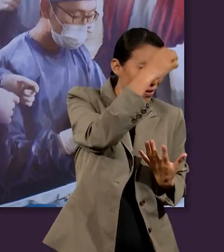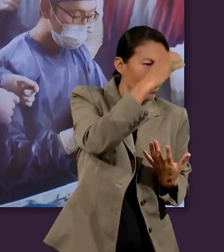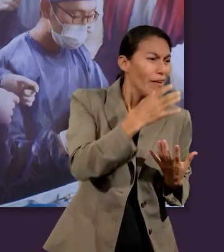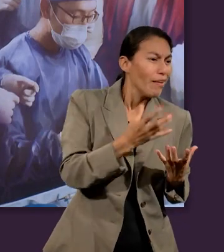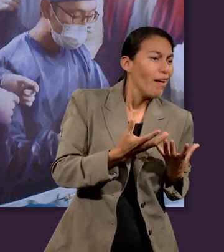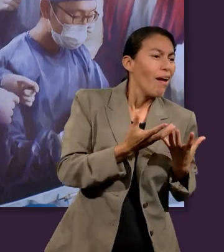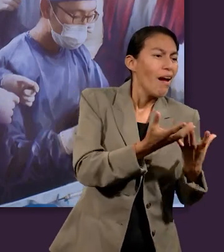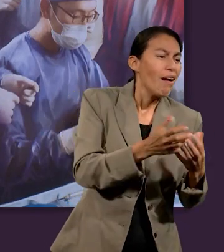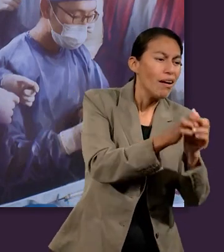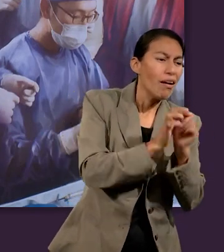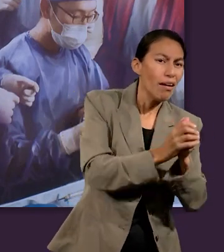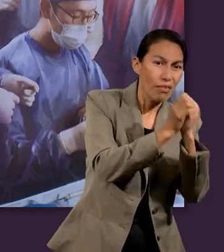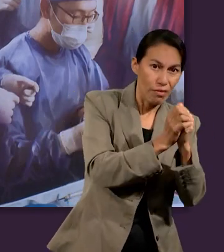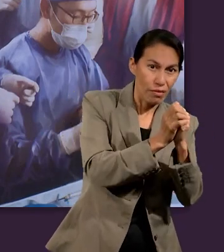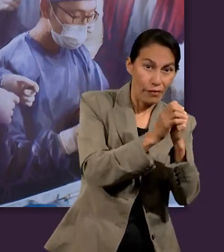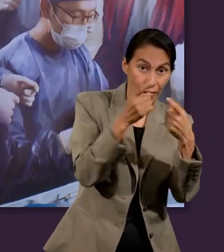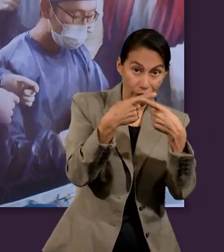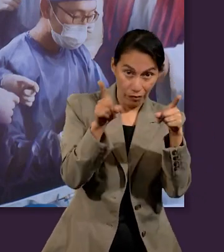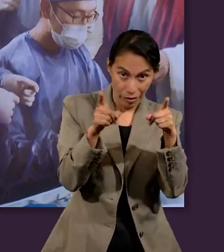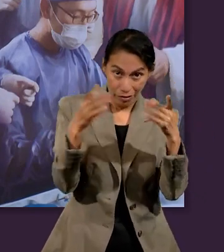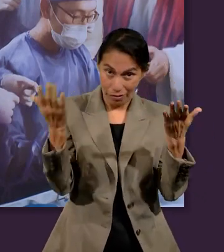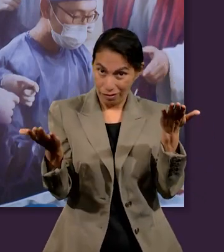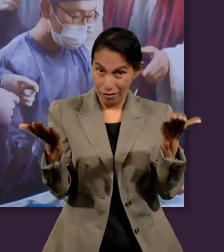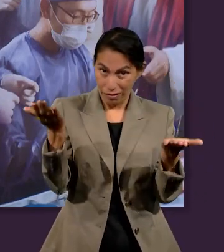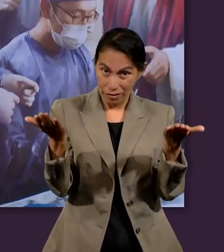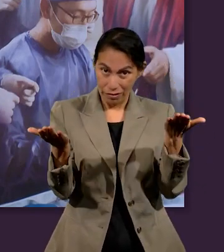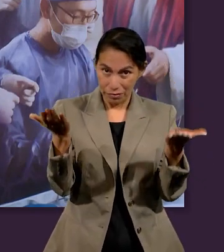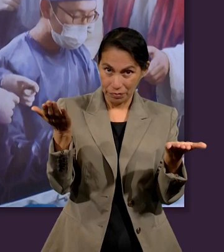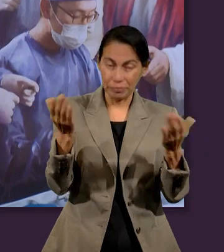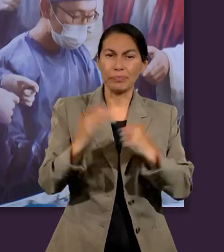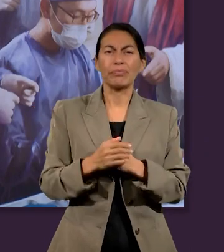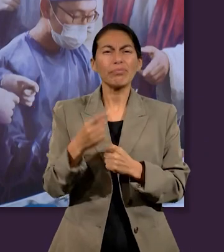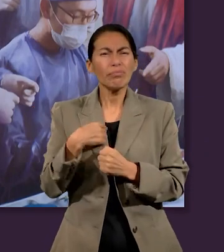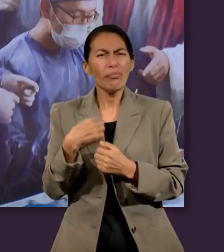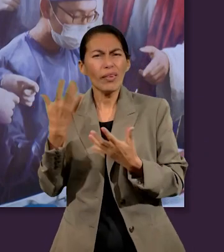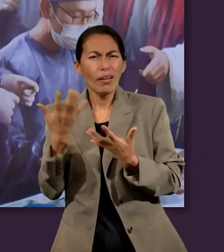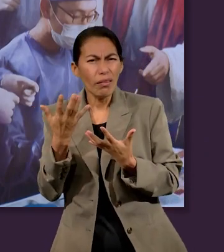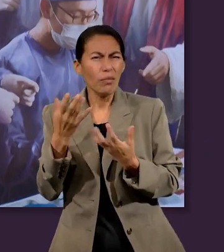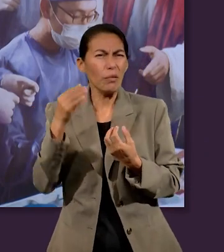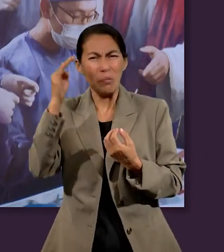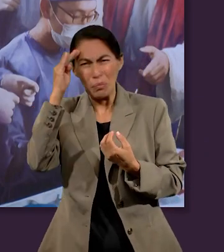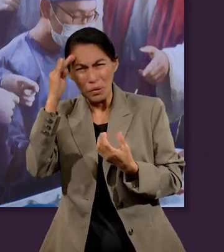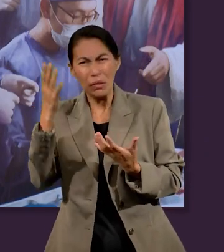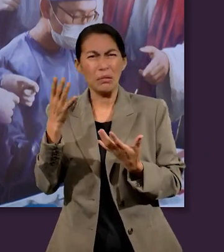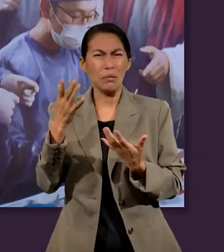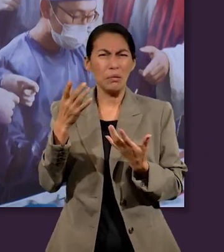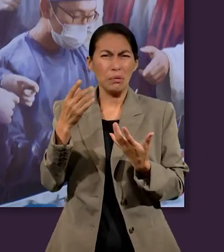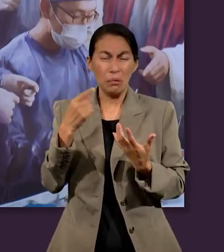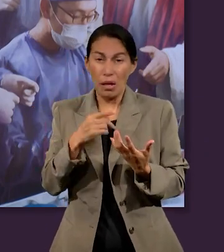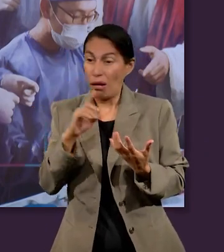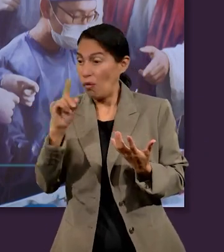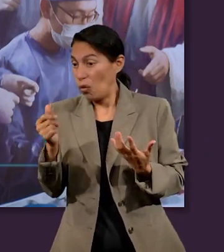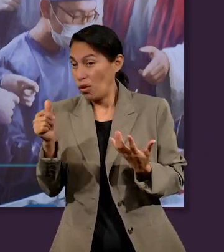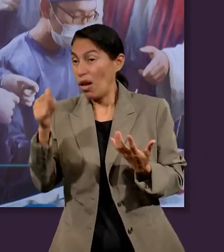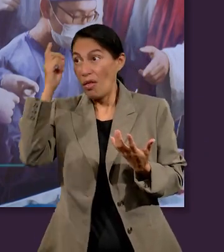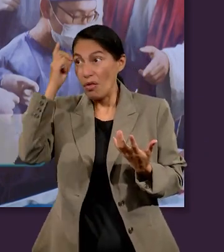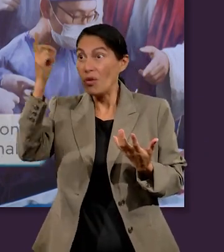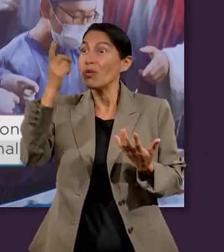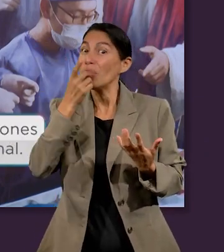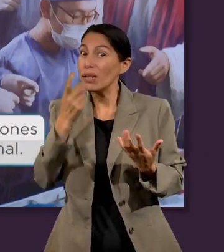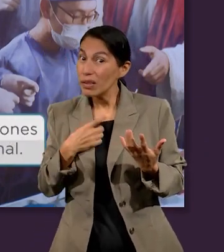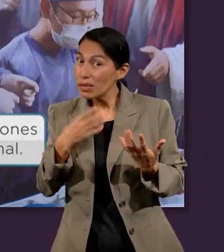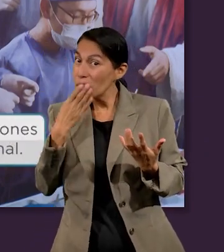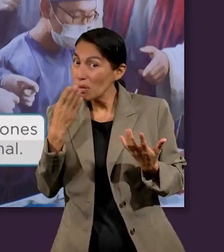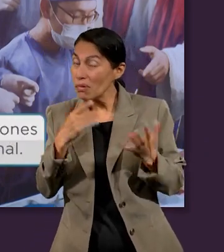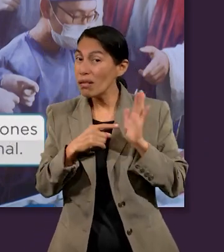equilibrio entre lo que sentimos y entre lo que pensamos. Entonces, las personas místicas se van